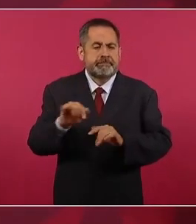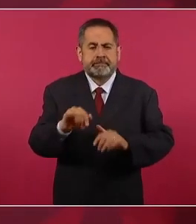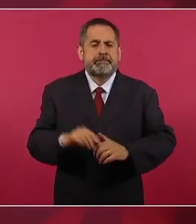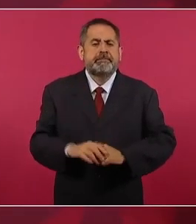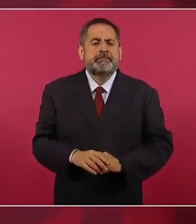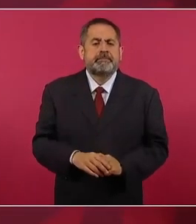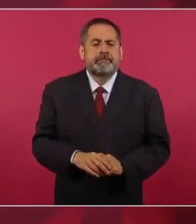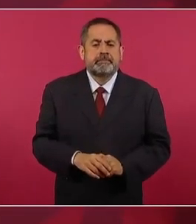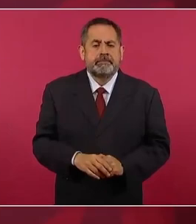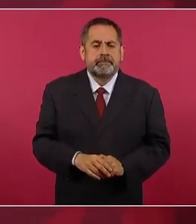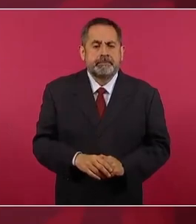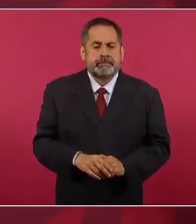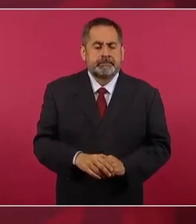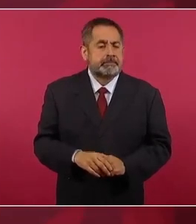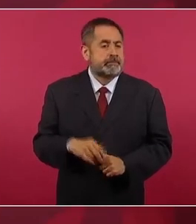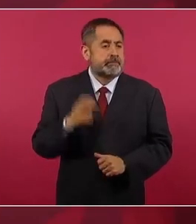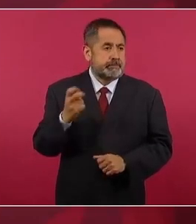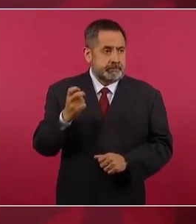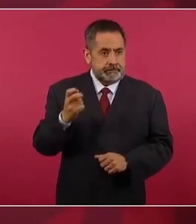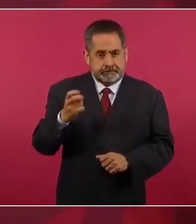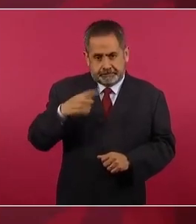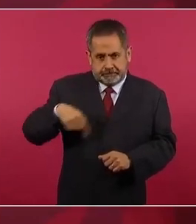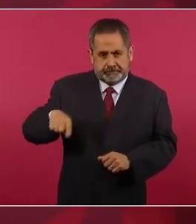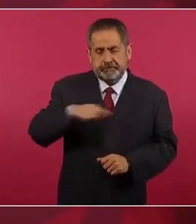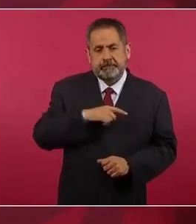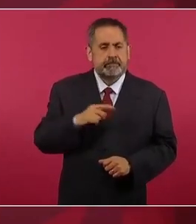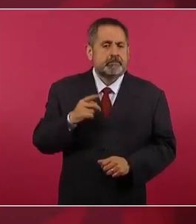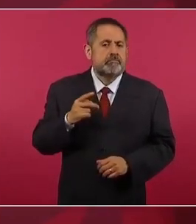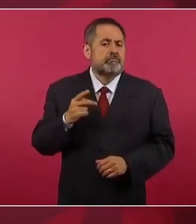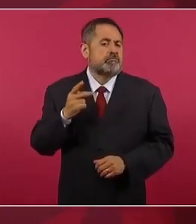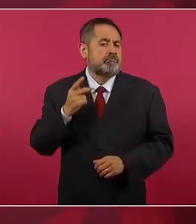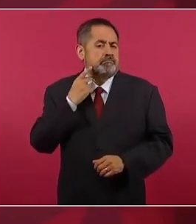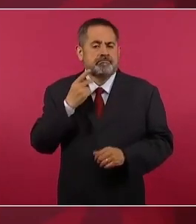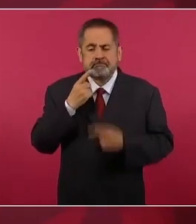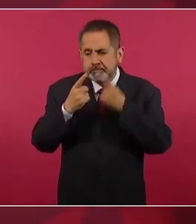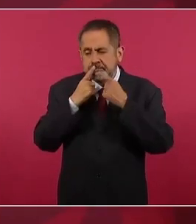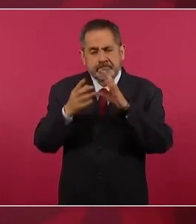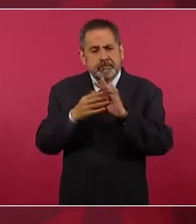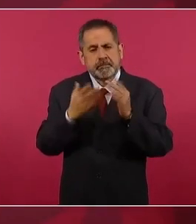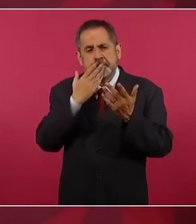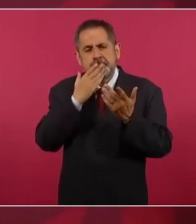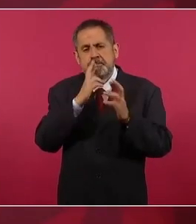y esa política está dando resultados